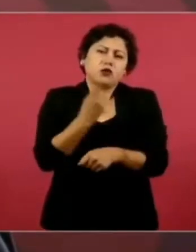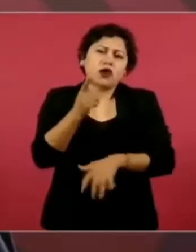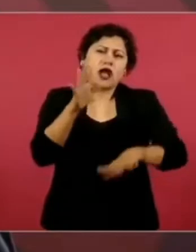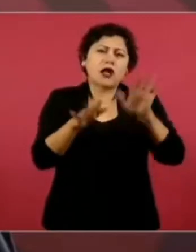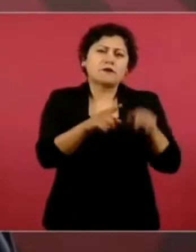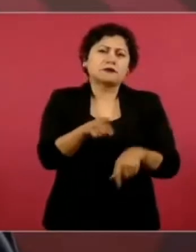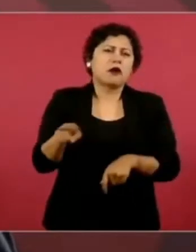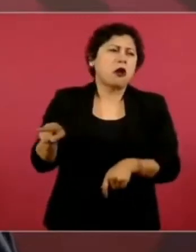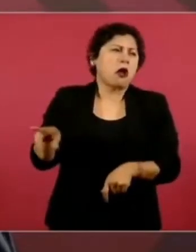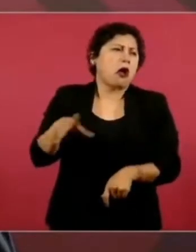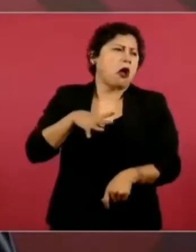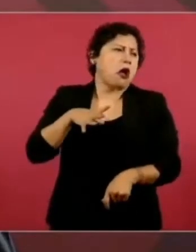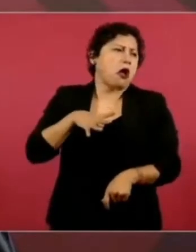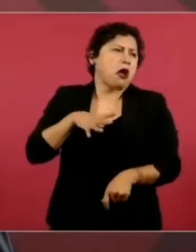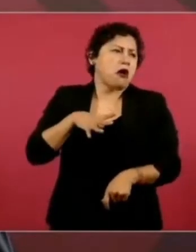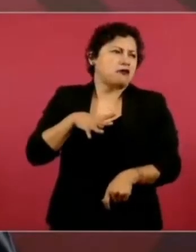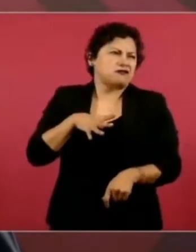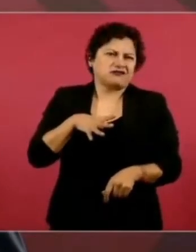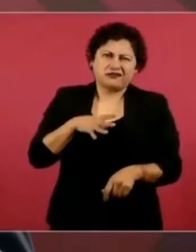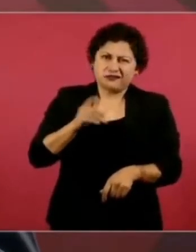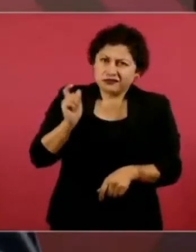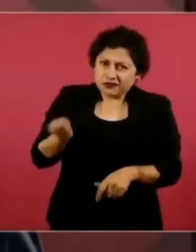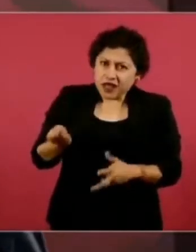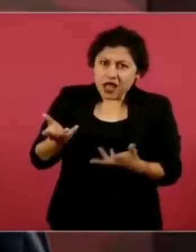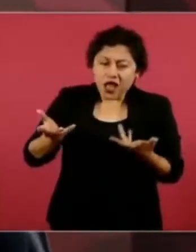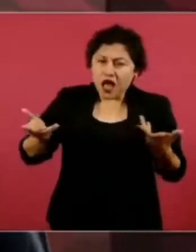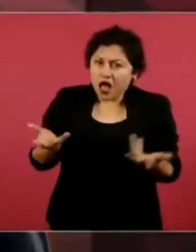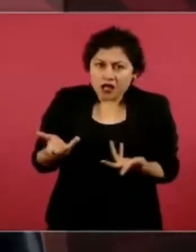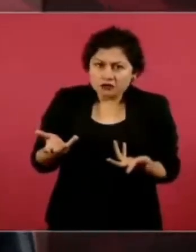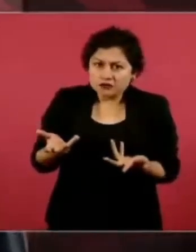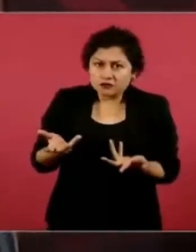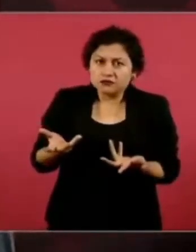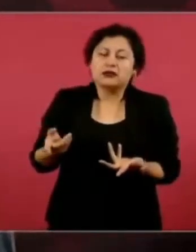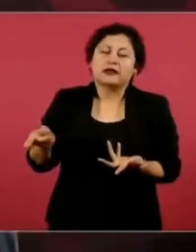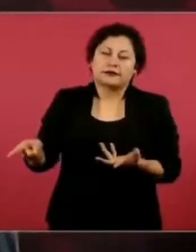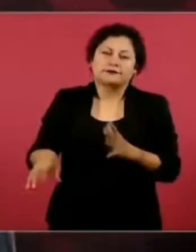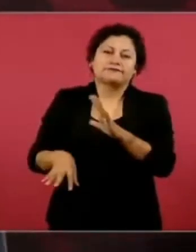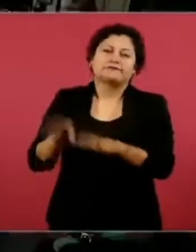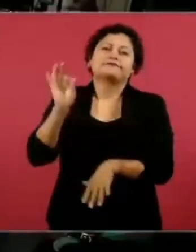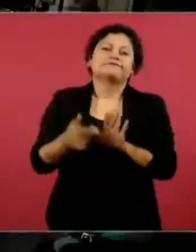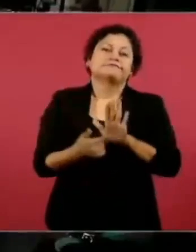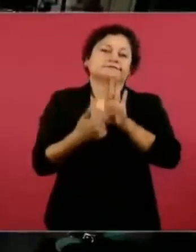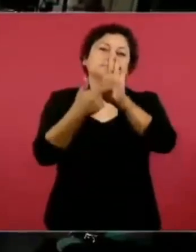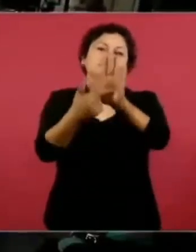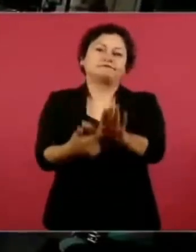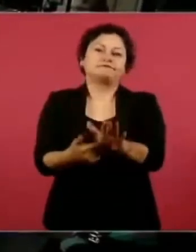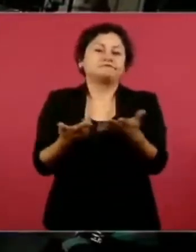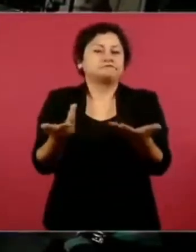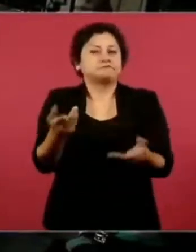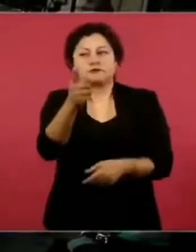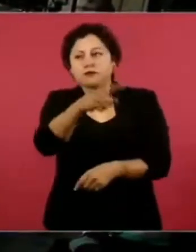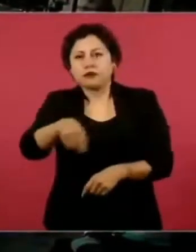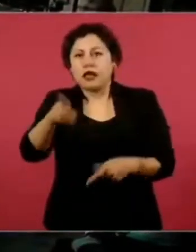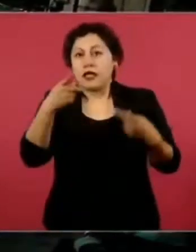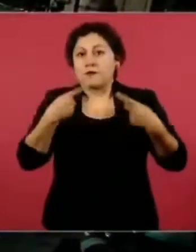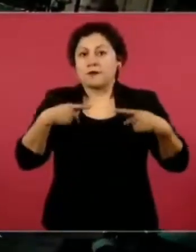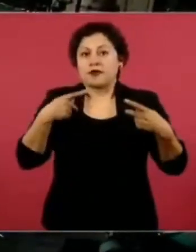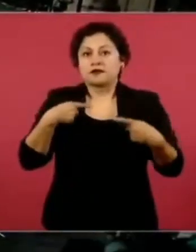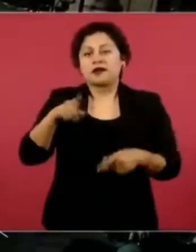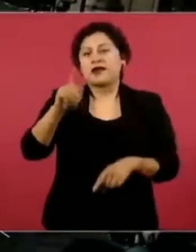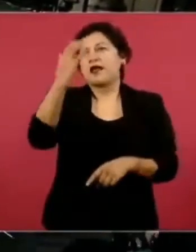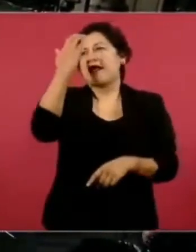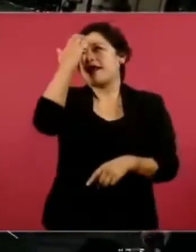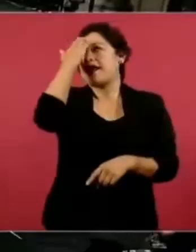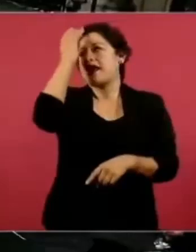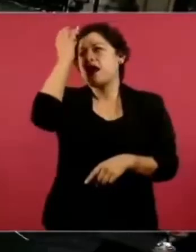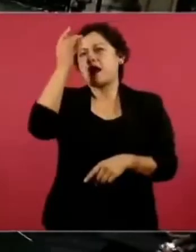se saben más sobre programas sociales, se saben más sobre el Tren Maya, se saben más